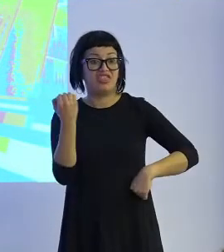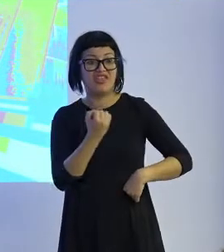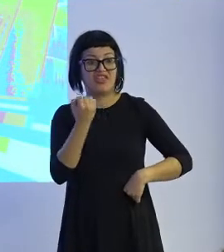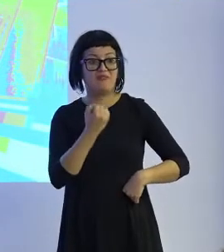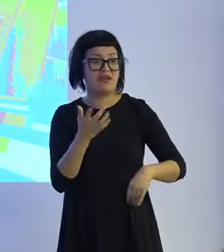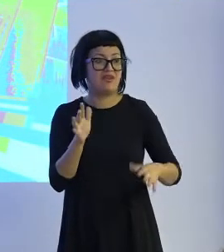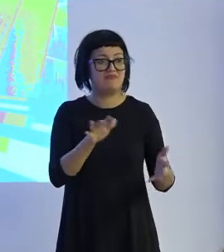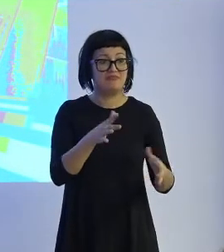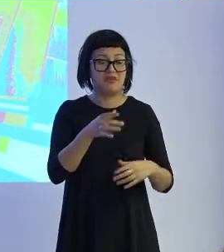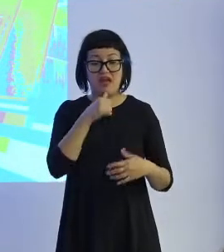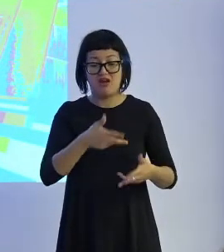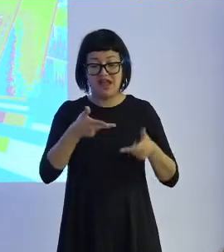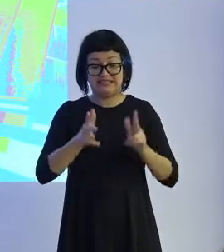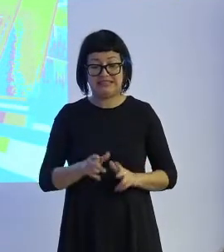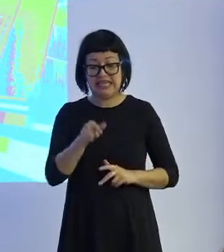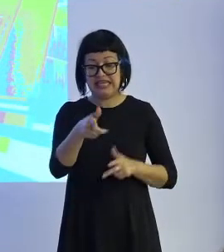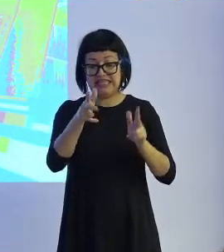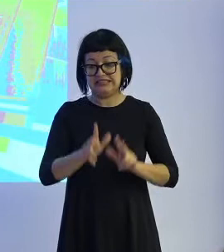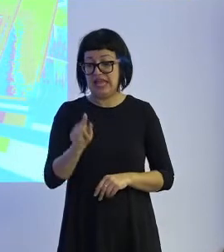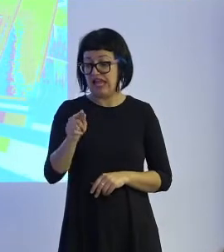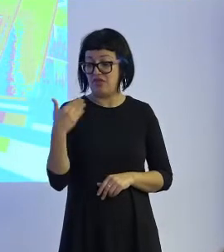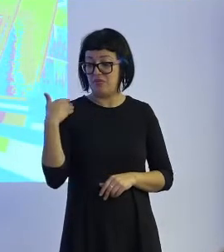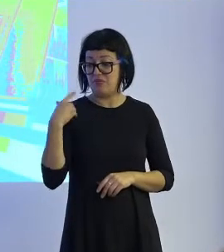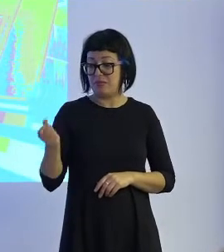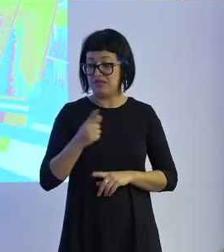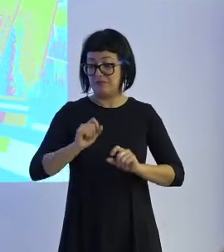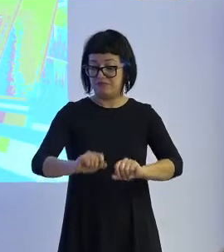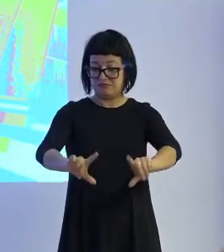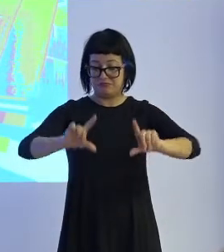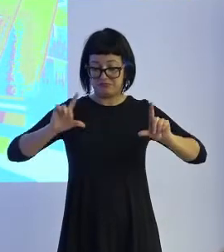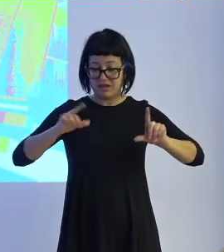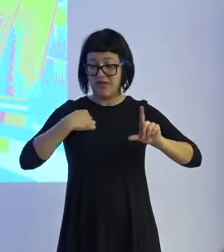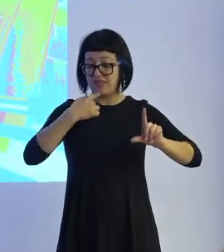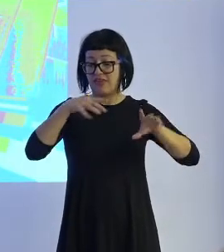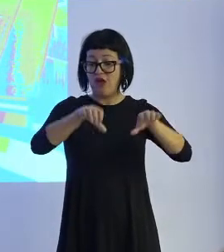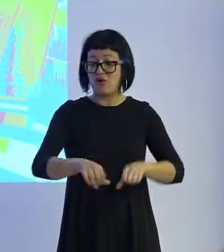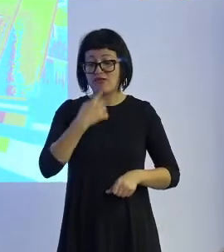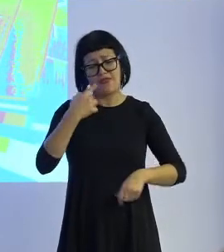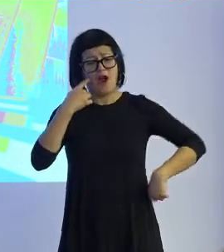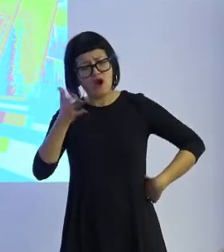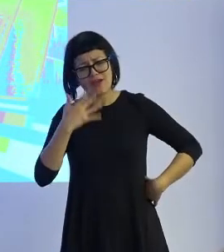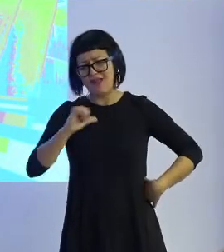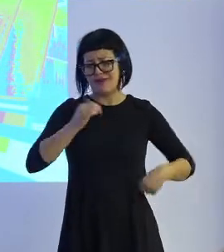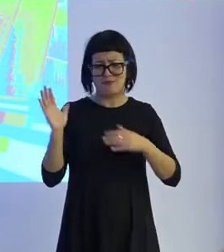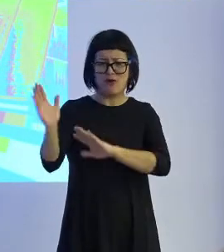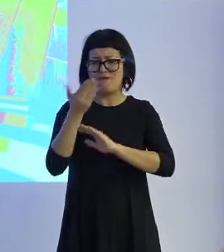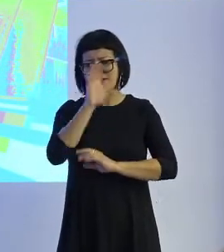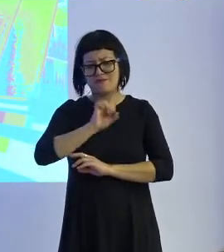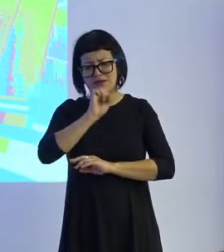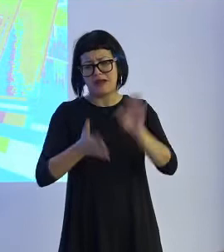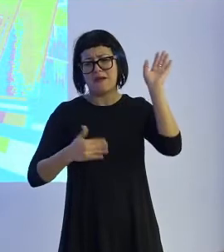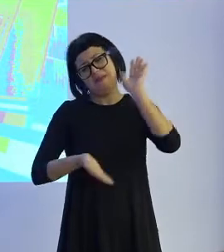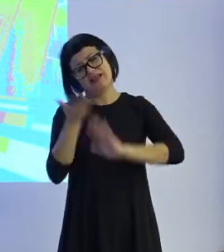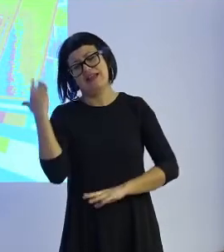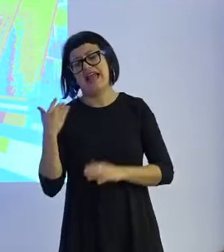a mes de diciembre, aquí, sentada en esa silla, hace un momento me llega un mail todavía de booking diciéndome ¡Oye, tenemos ofertas preciosas para San